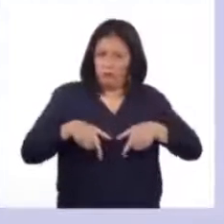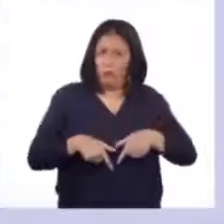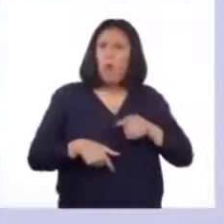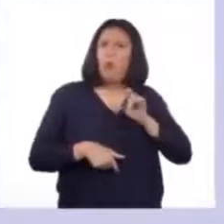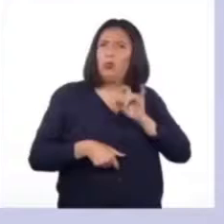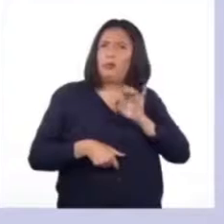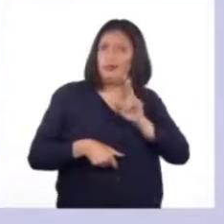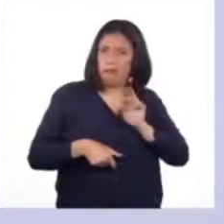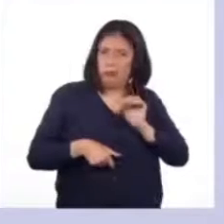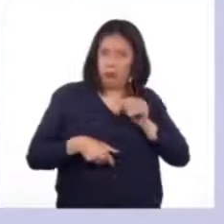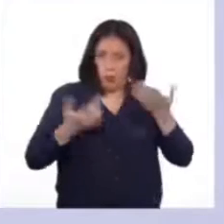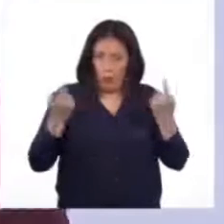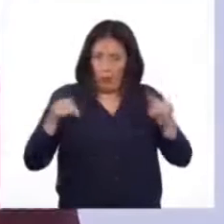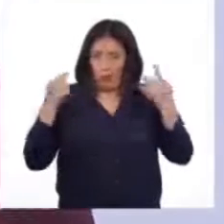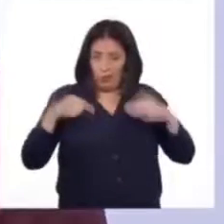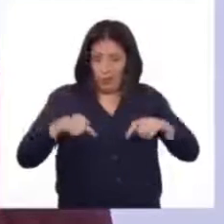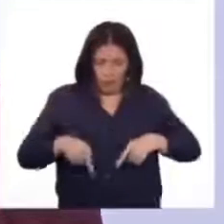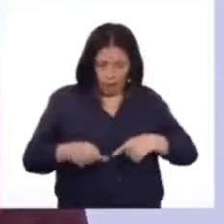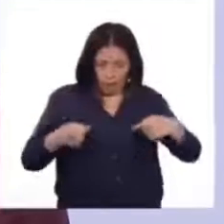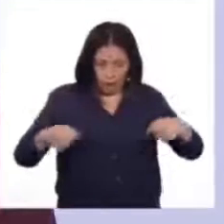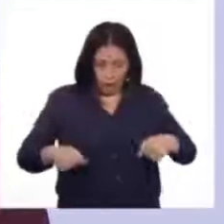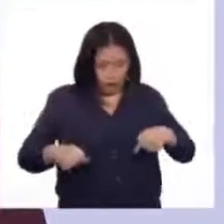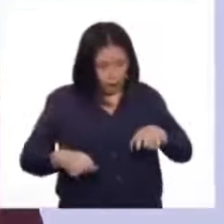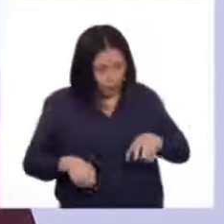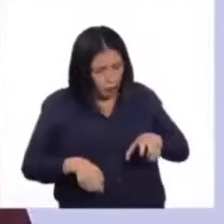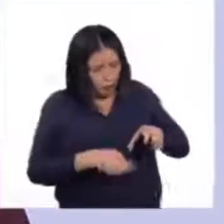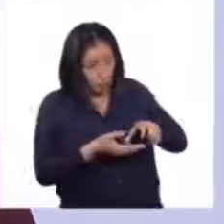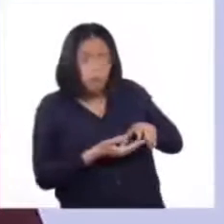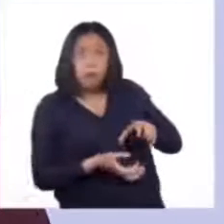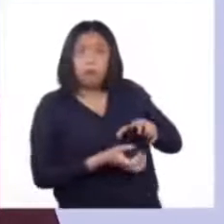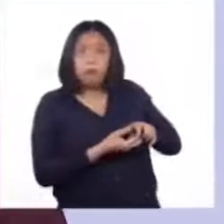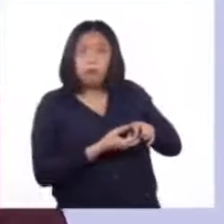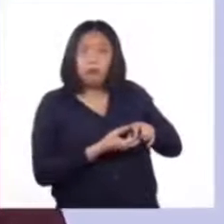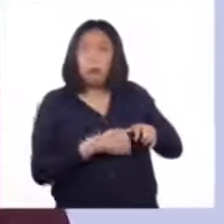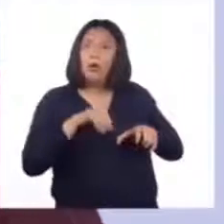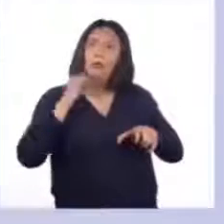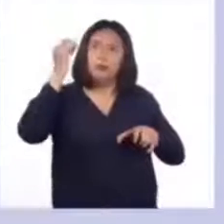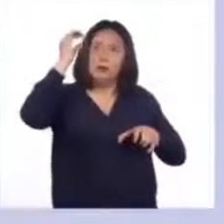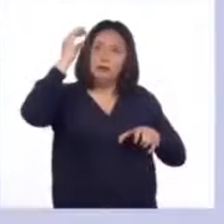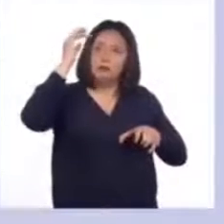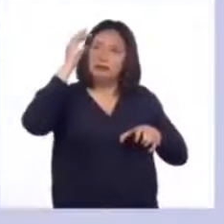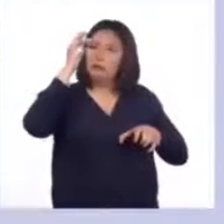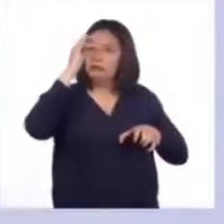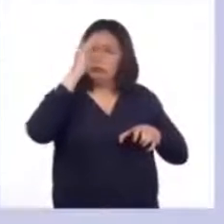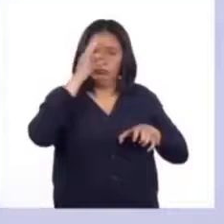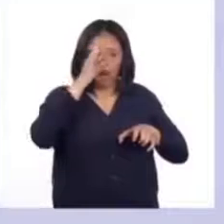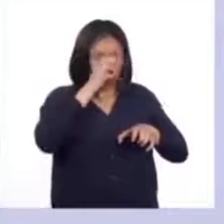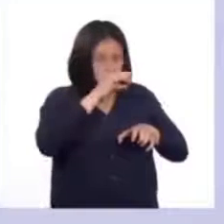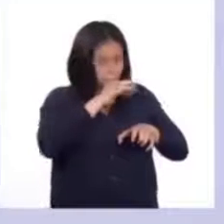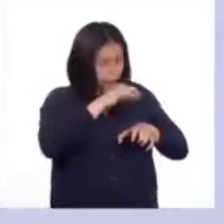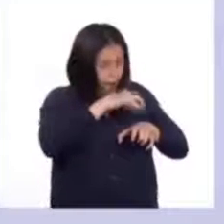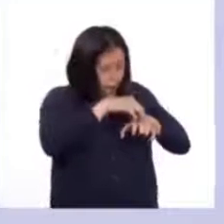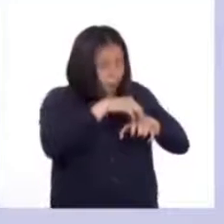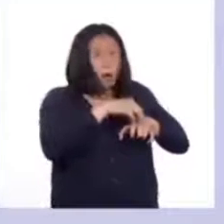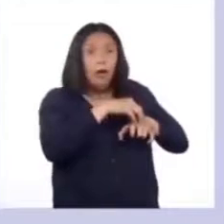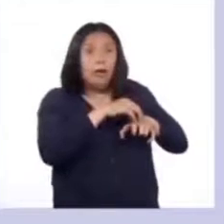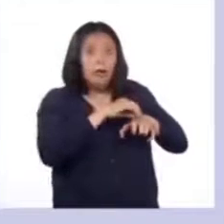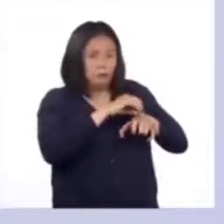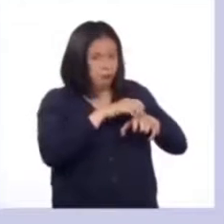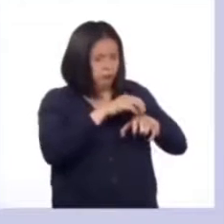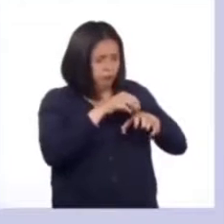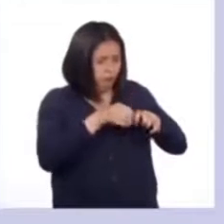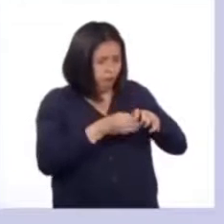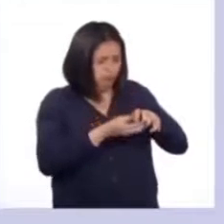Una vez en los ovarios, las hormonas producidas por la glándula pituitaria los estimula para que ocurran dos